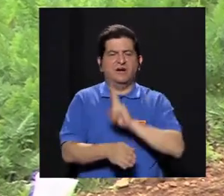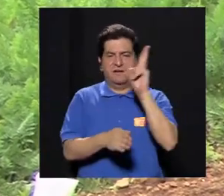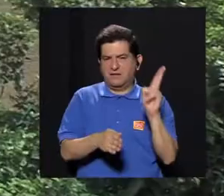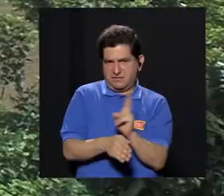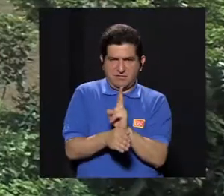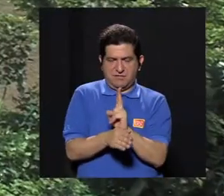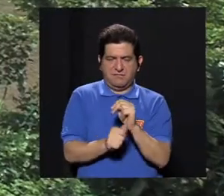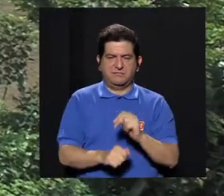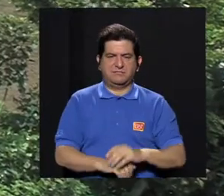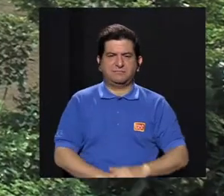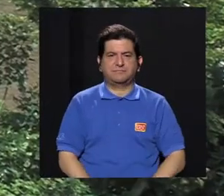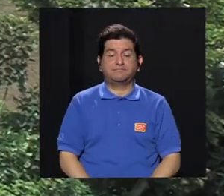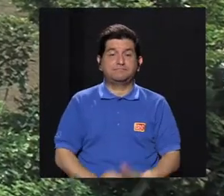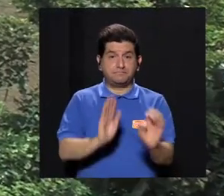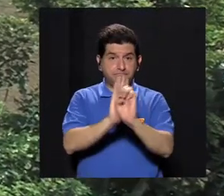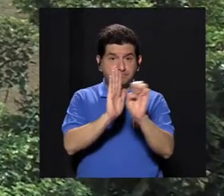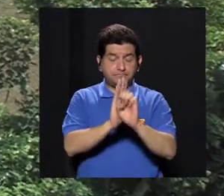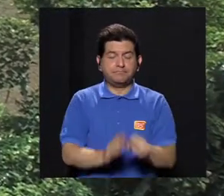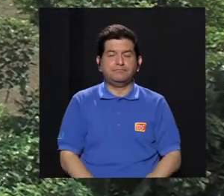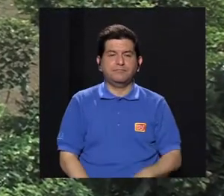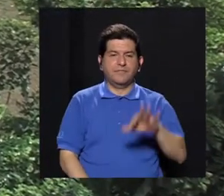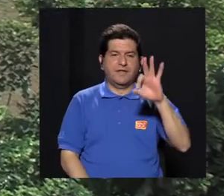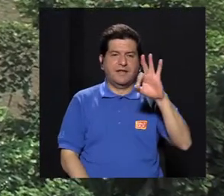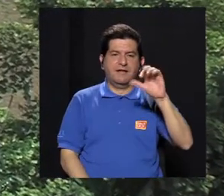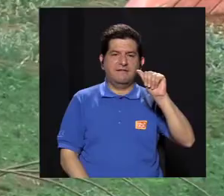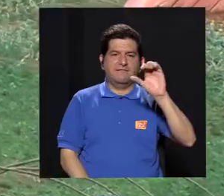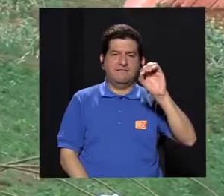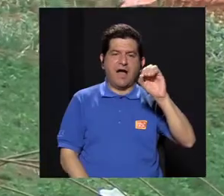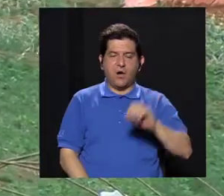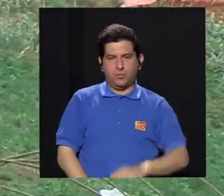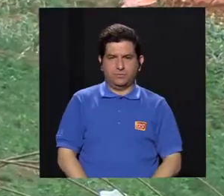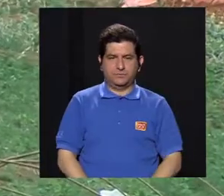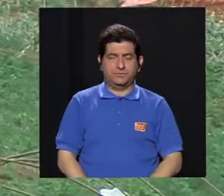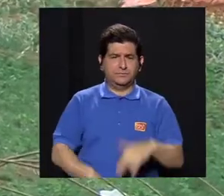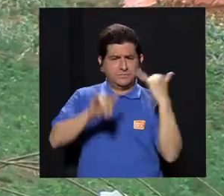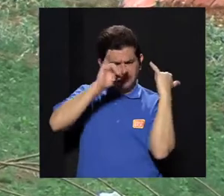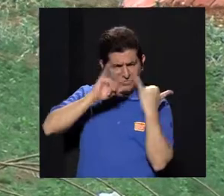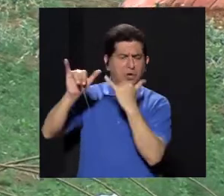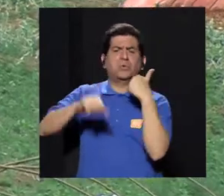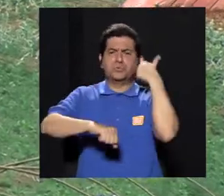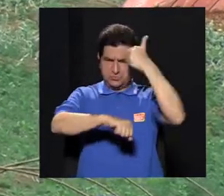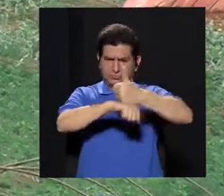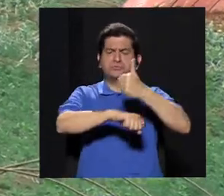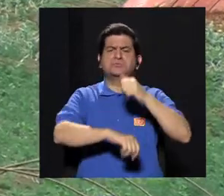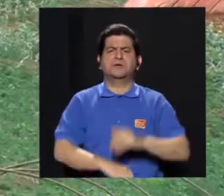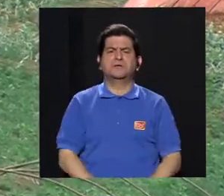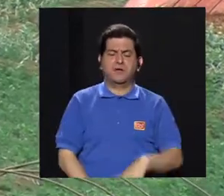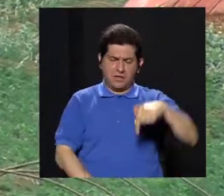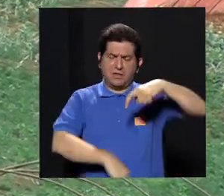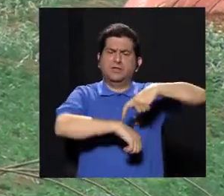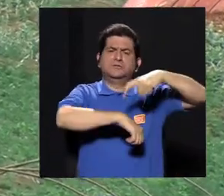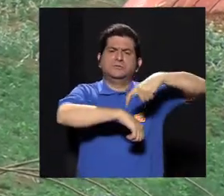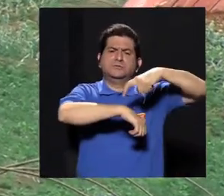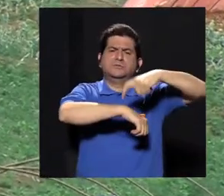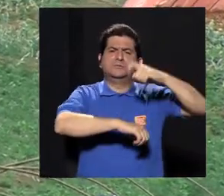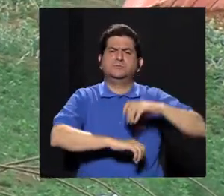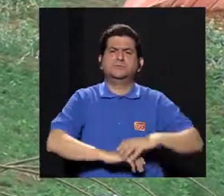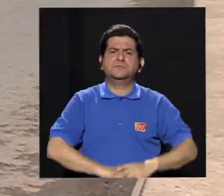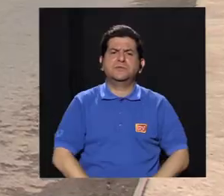estandarización de las variedades que se usan. Por ejemplo, la FAO denuncia que